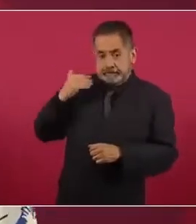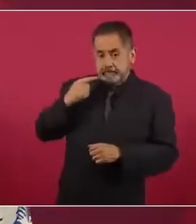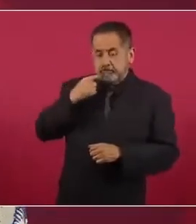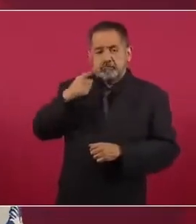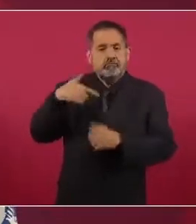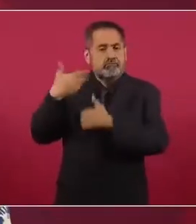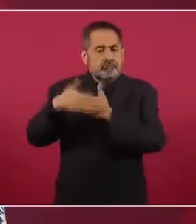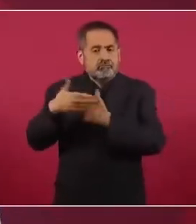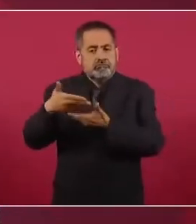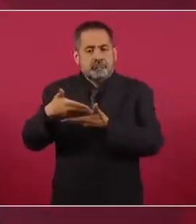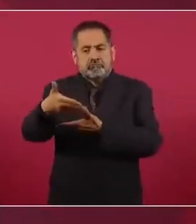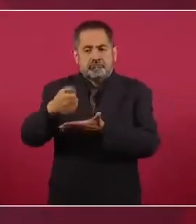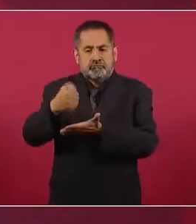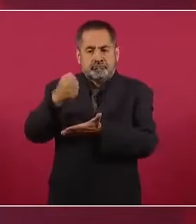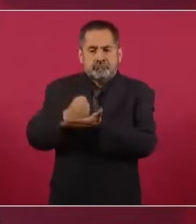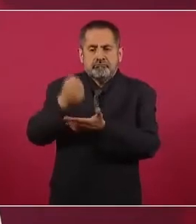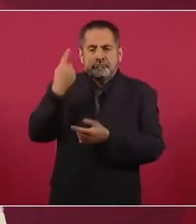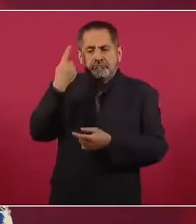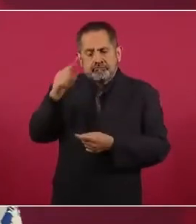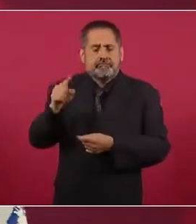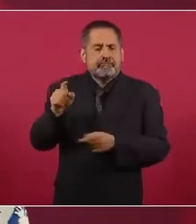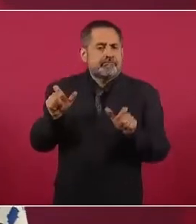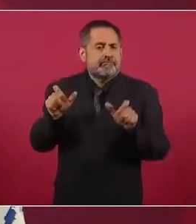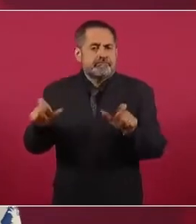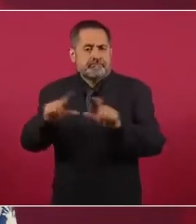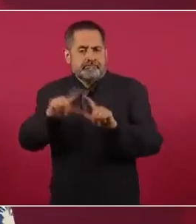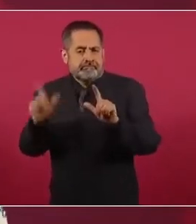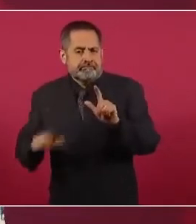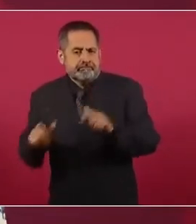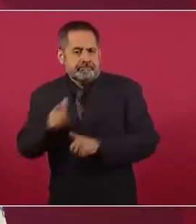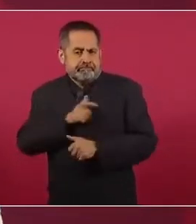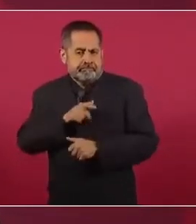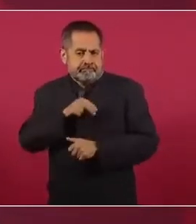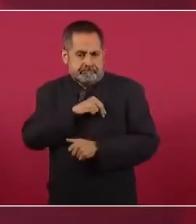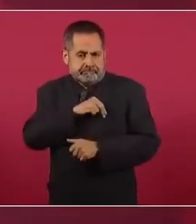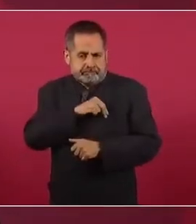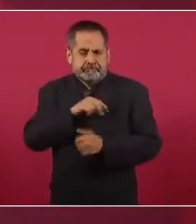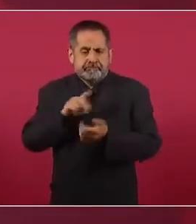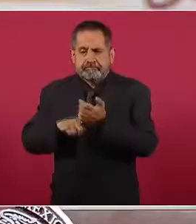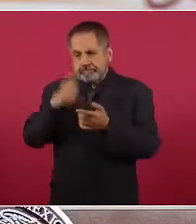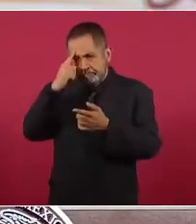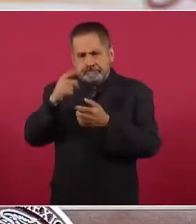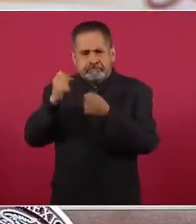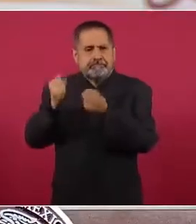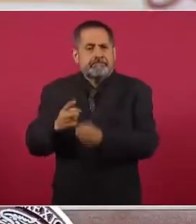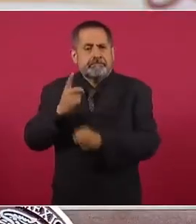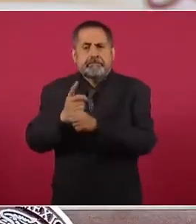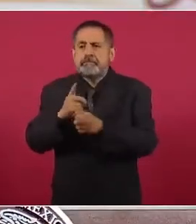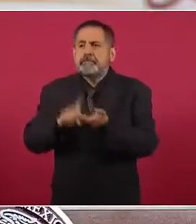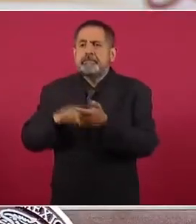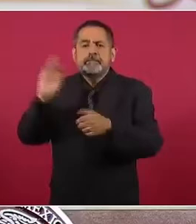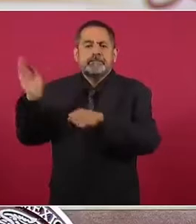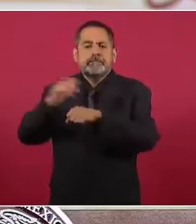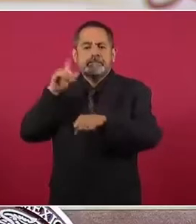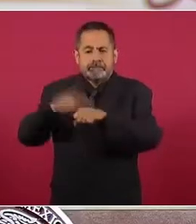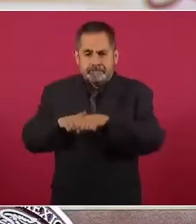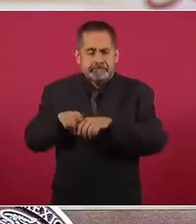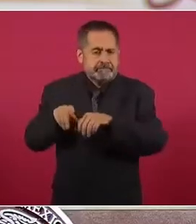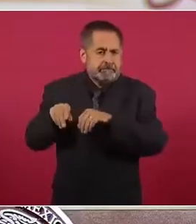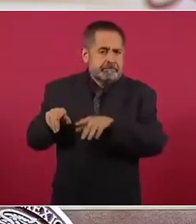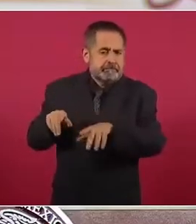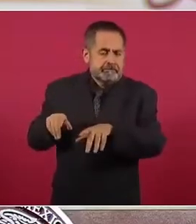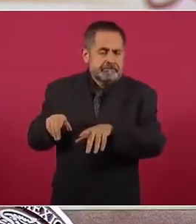presidencial para que la Guardia Nacional, encargada de garantizar la seguridad pública a nivel federal, se